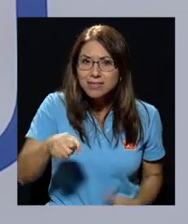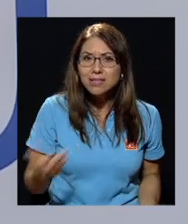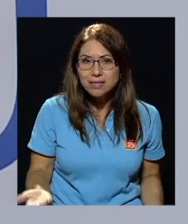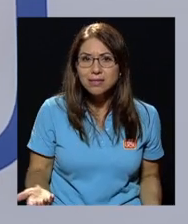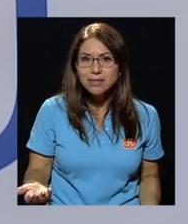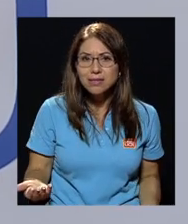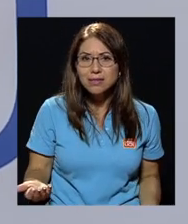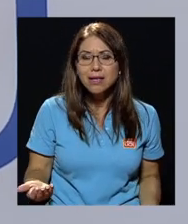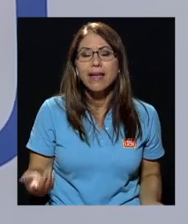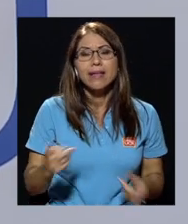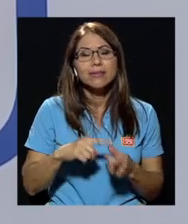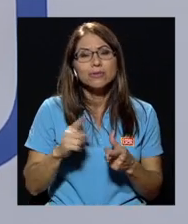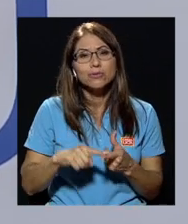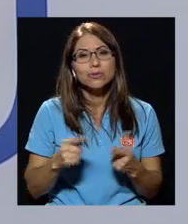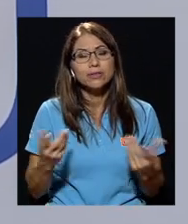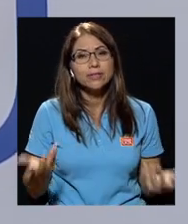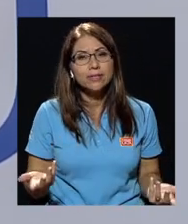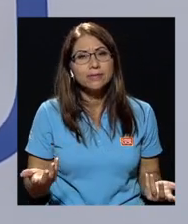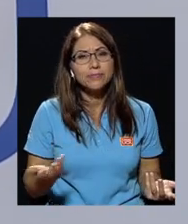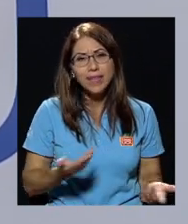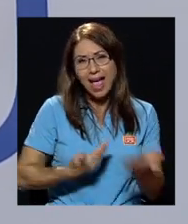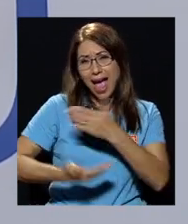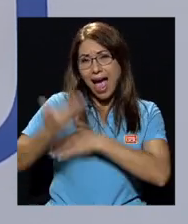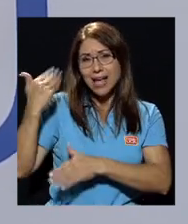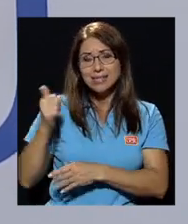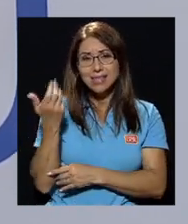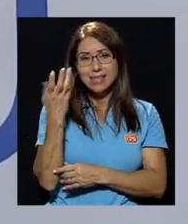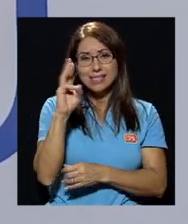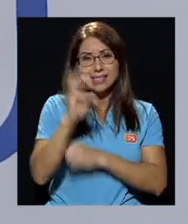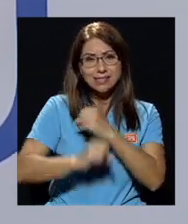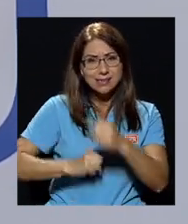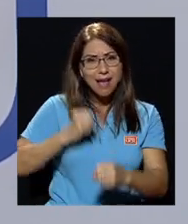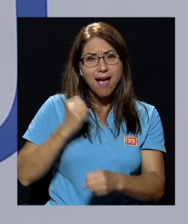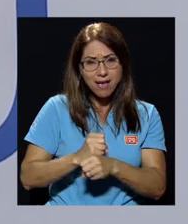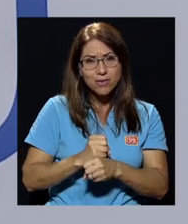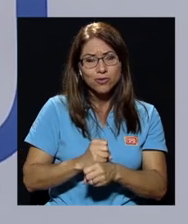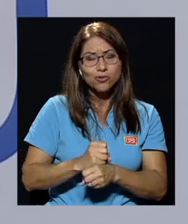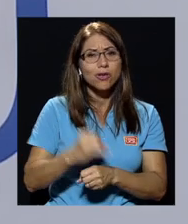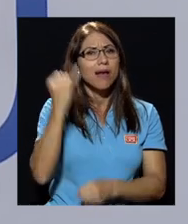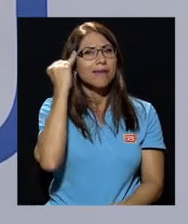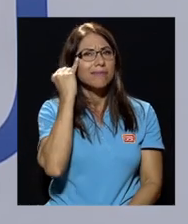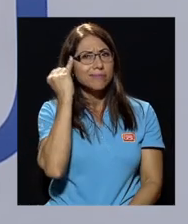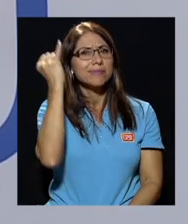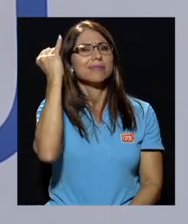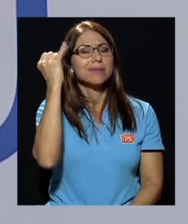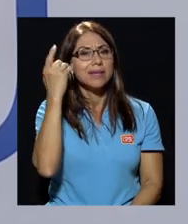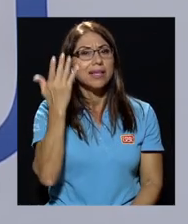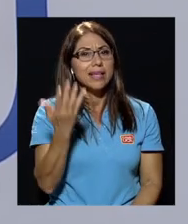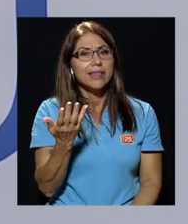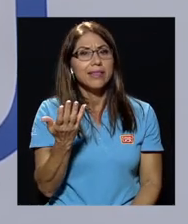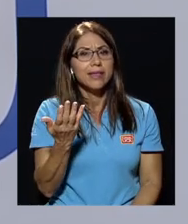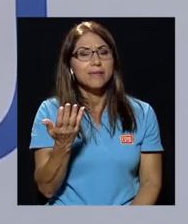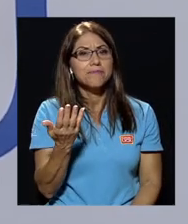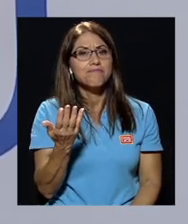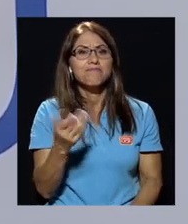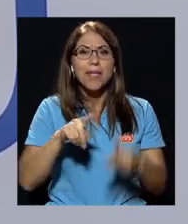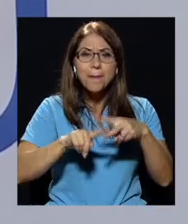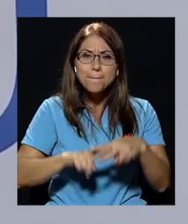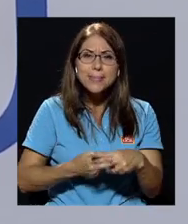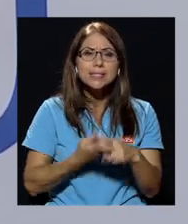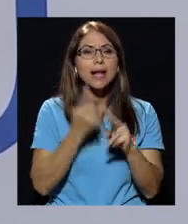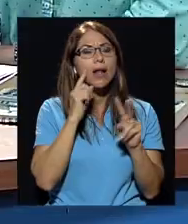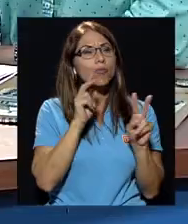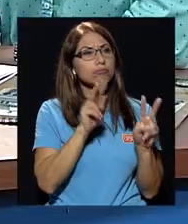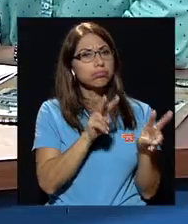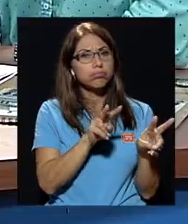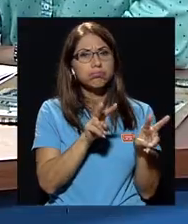hace 16 años se llegó con esta idea de empezar a observar,